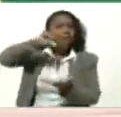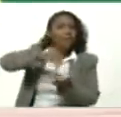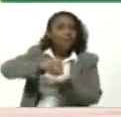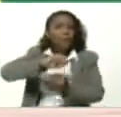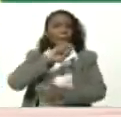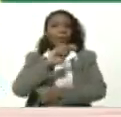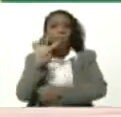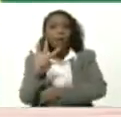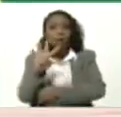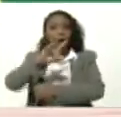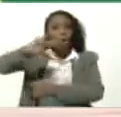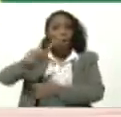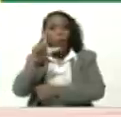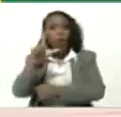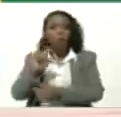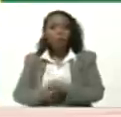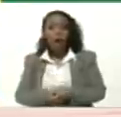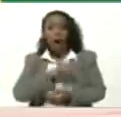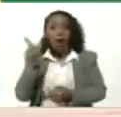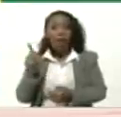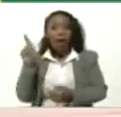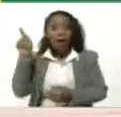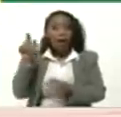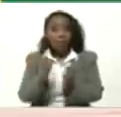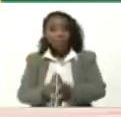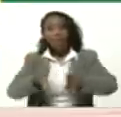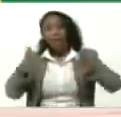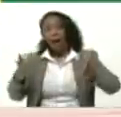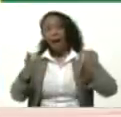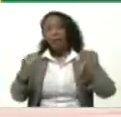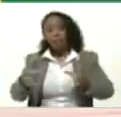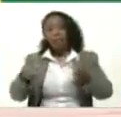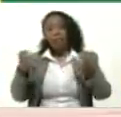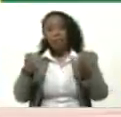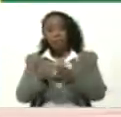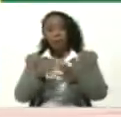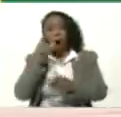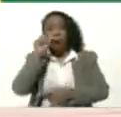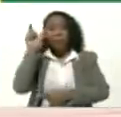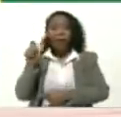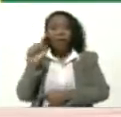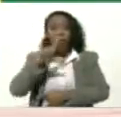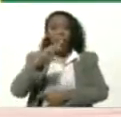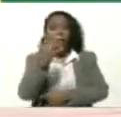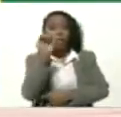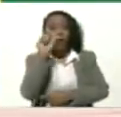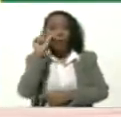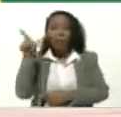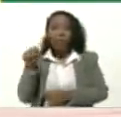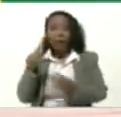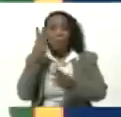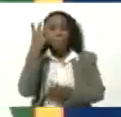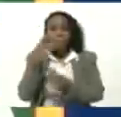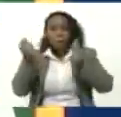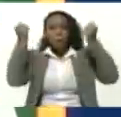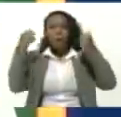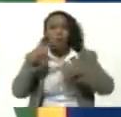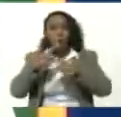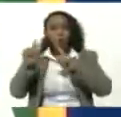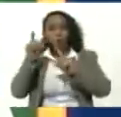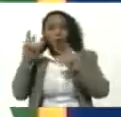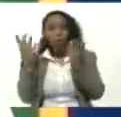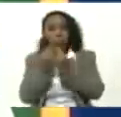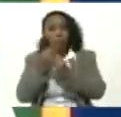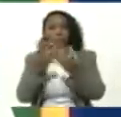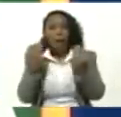24 de Julio Allí estaba un gran camarada Luis Bastardo Que luego desapareció Y otros compañeros Compañeros